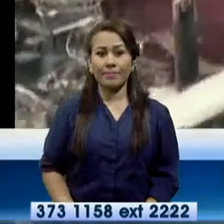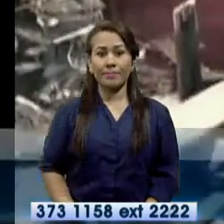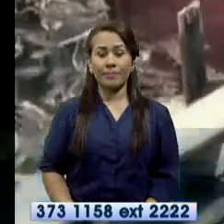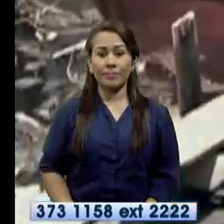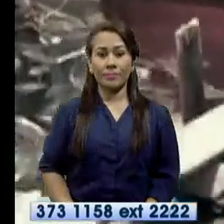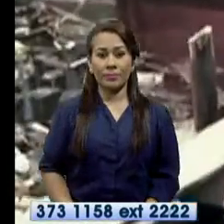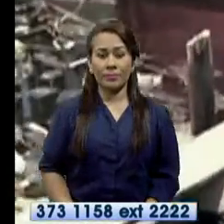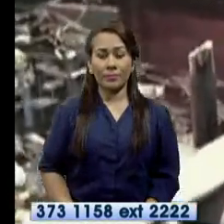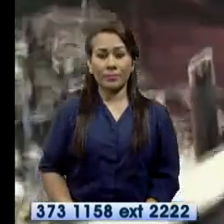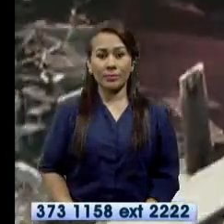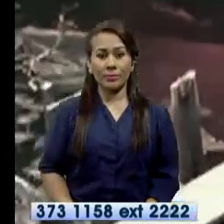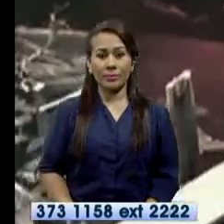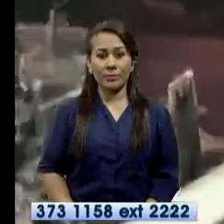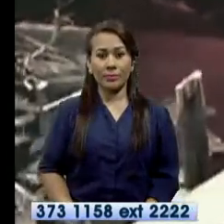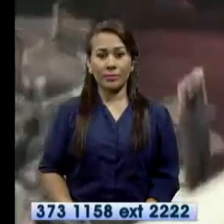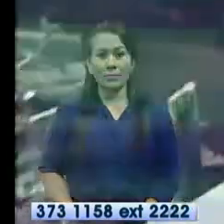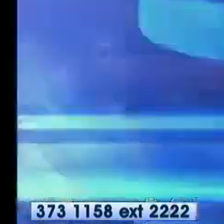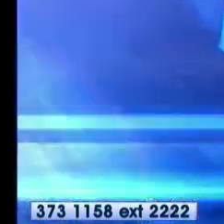Salazar.